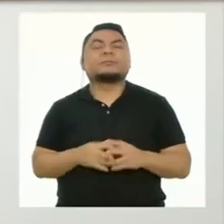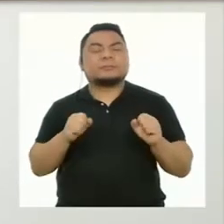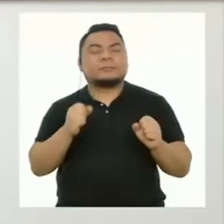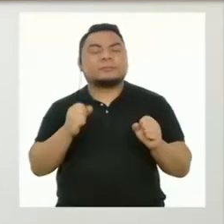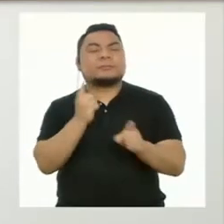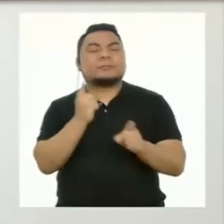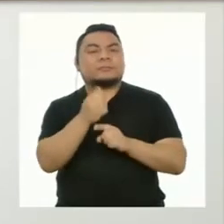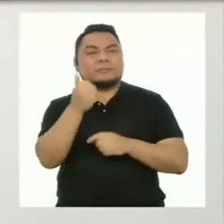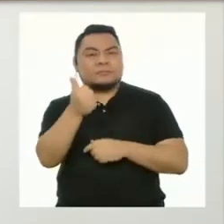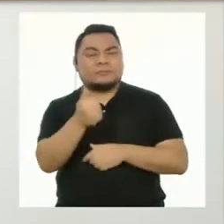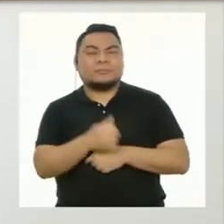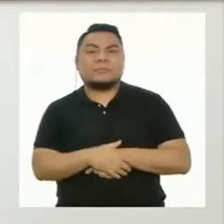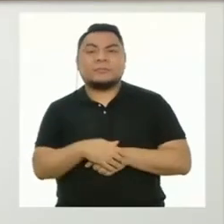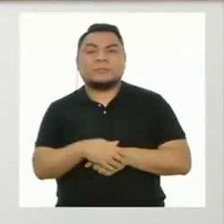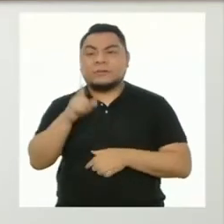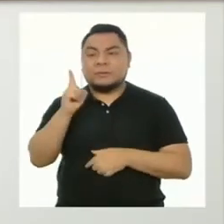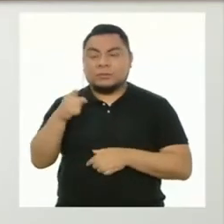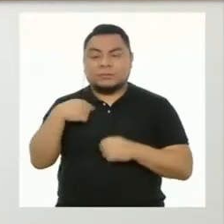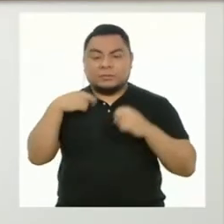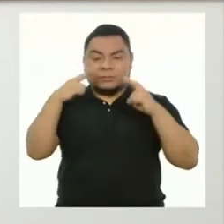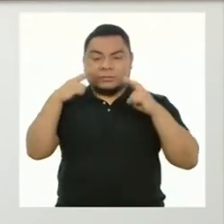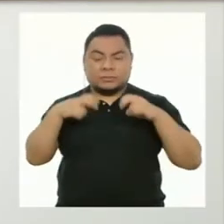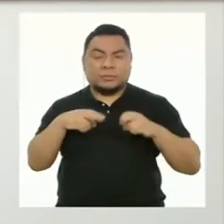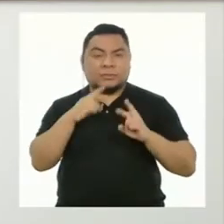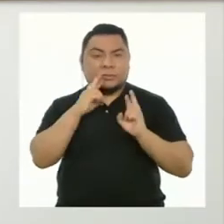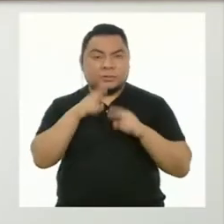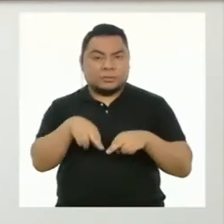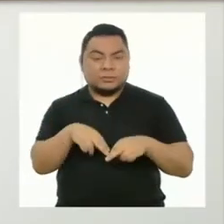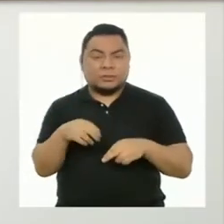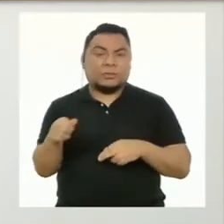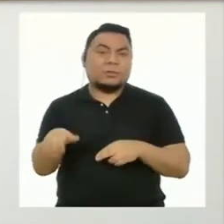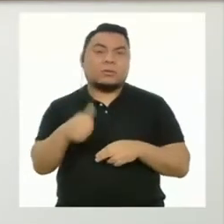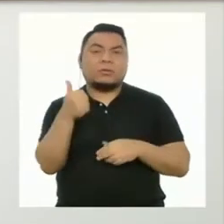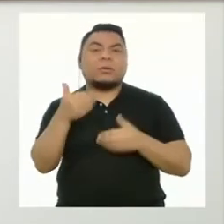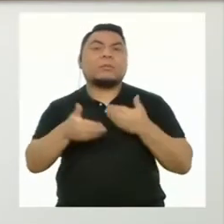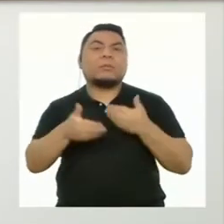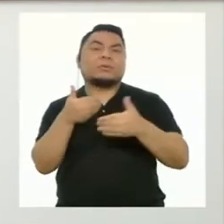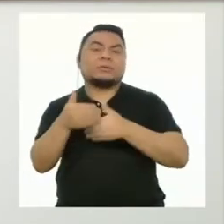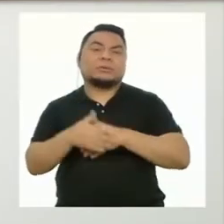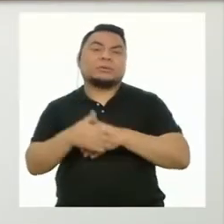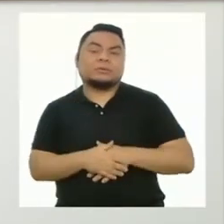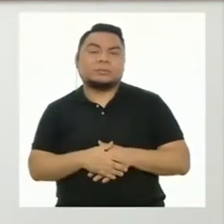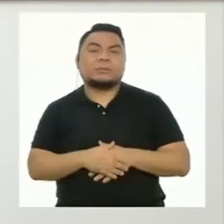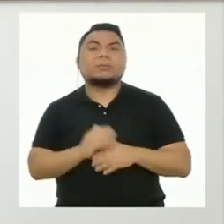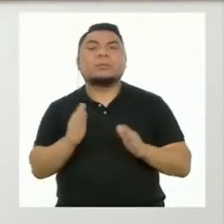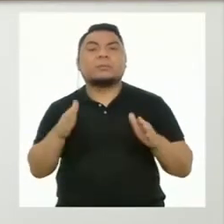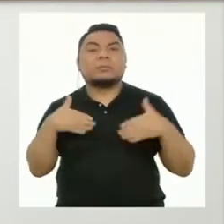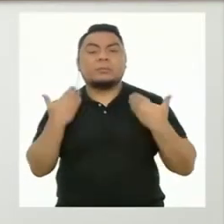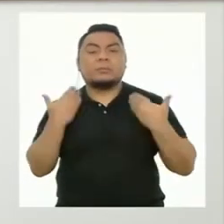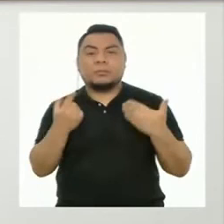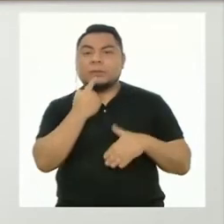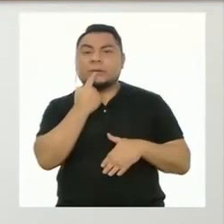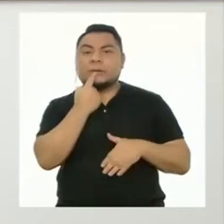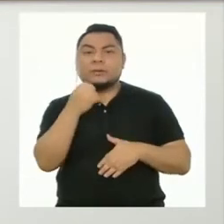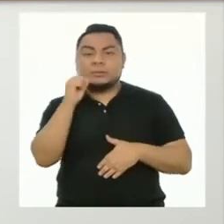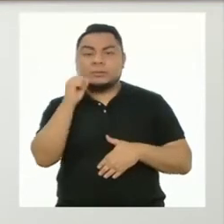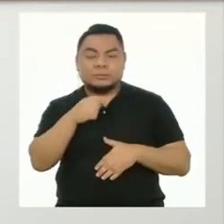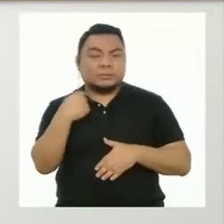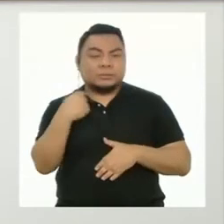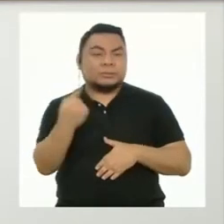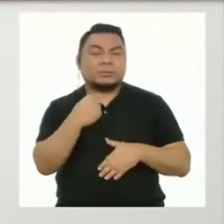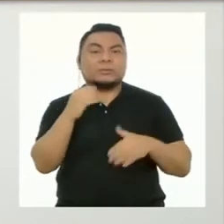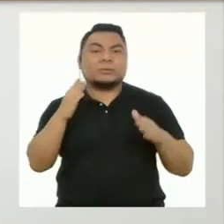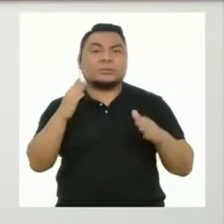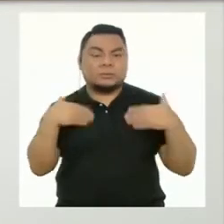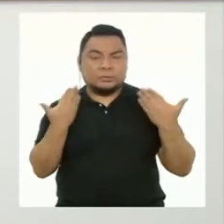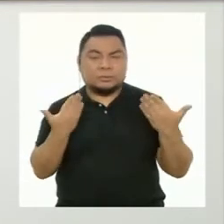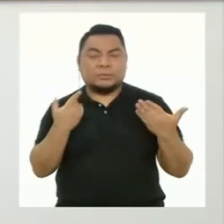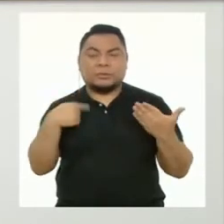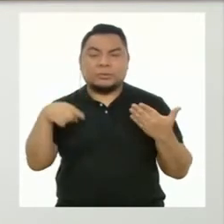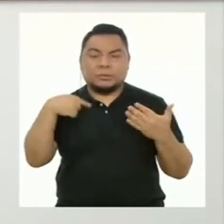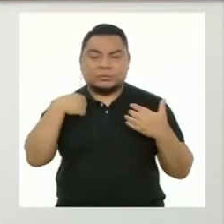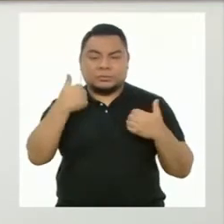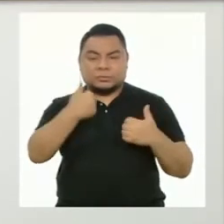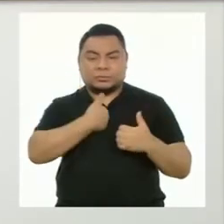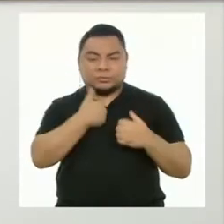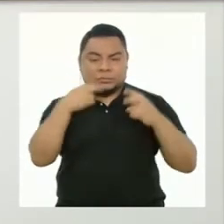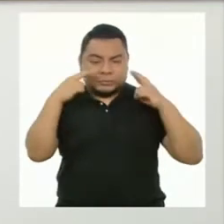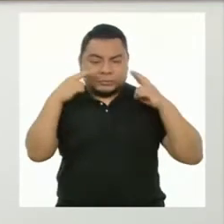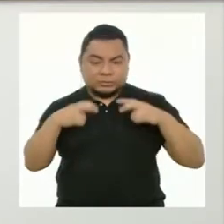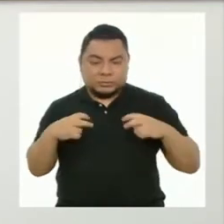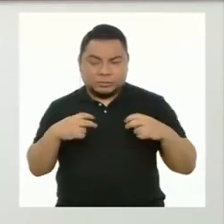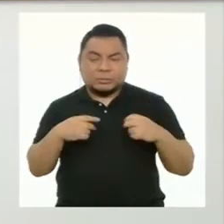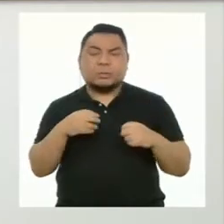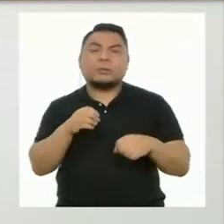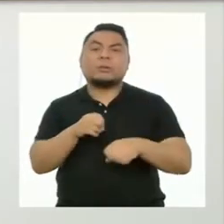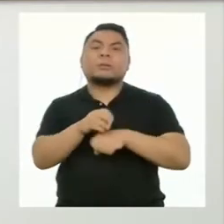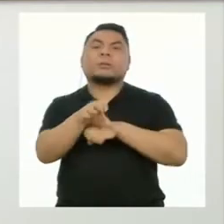Exactamente. Una evalúa el resultado y la otra el proceso. Podríamos decir que para que te puedas auto-evaluar,